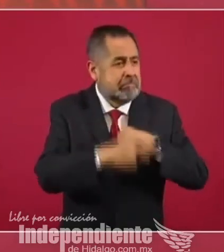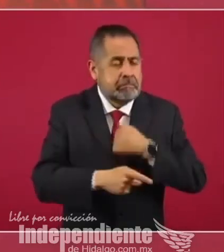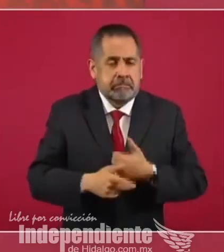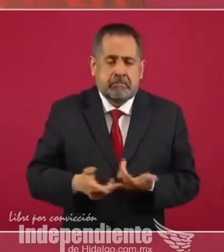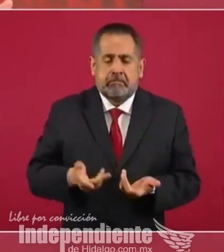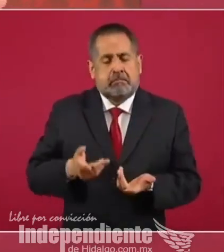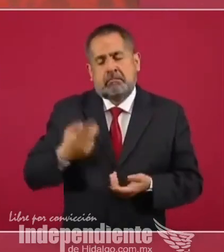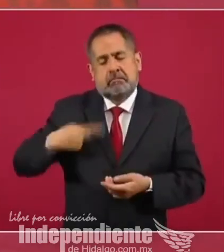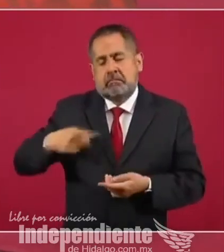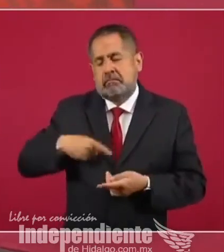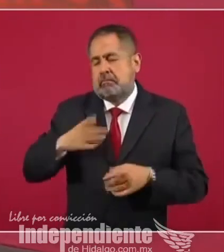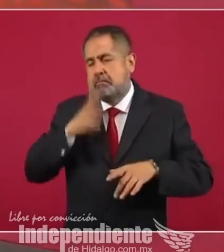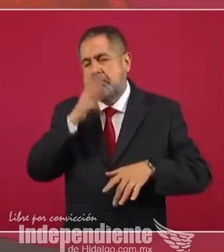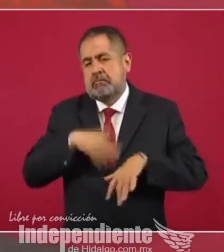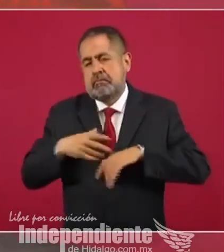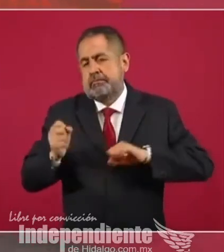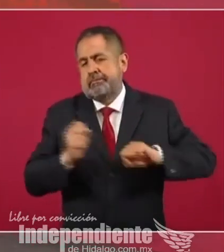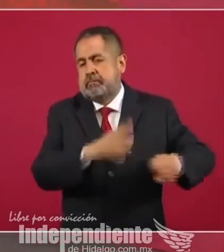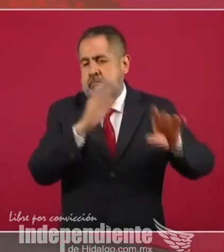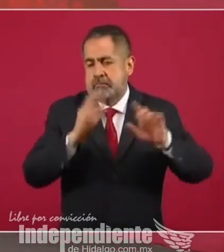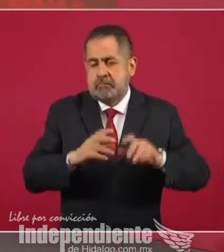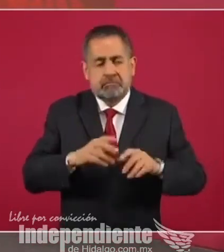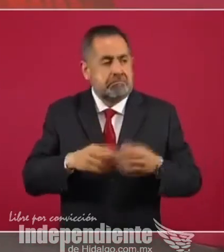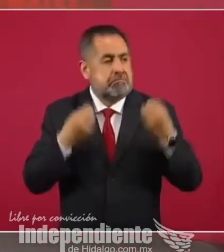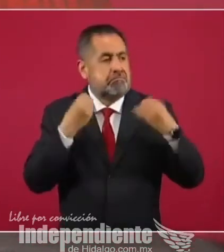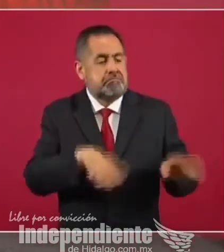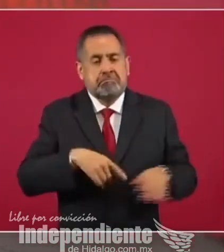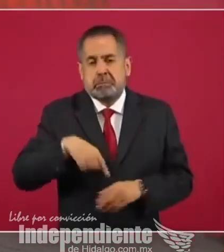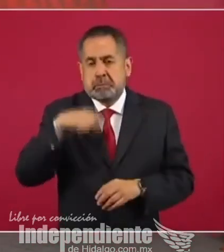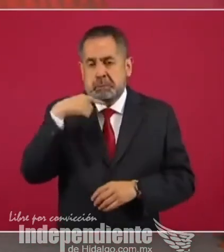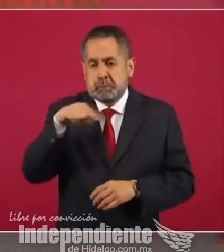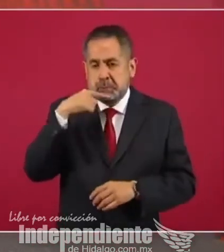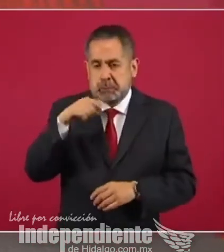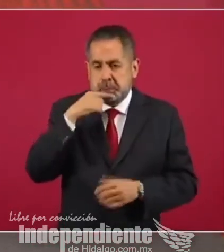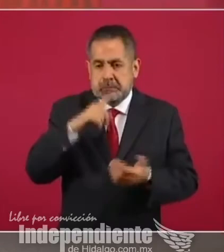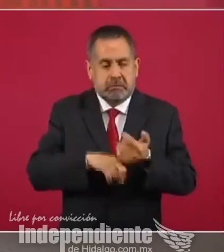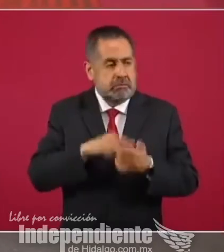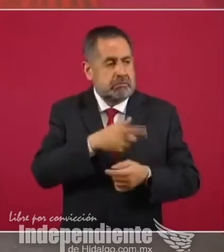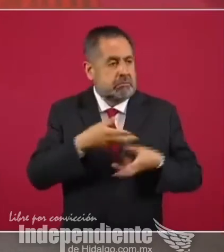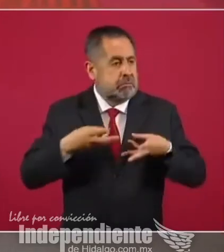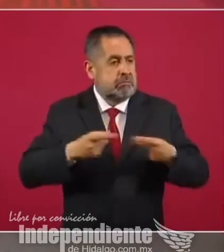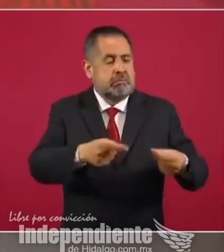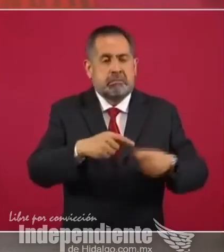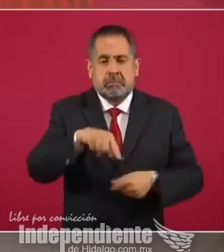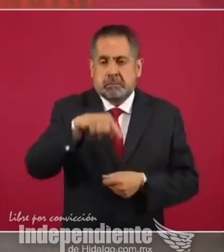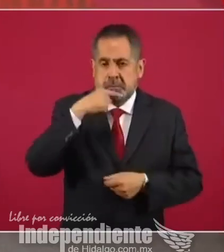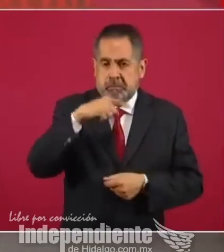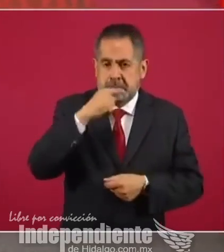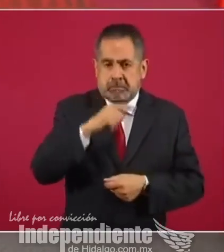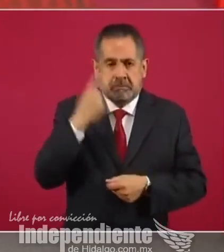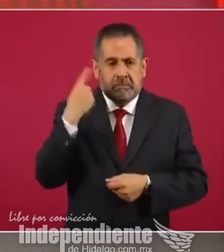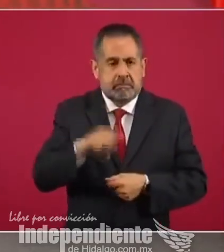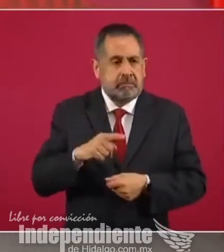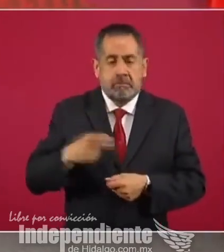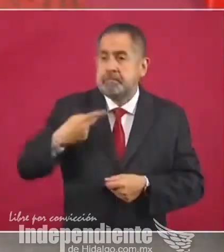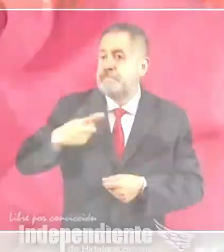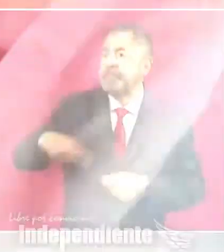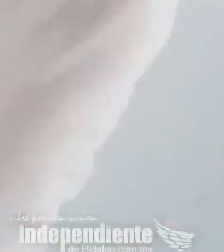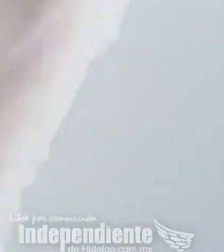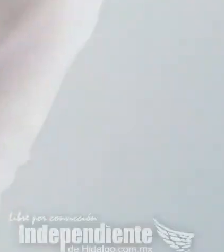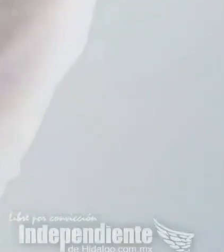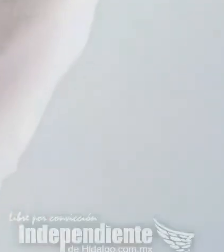pues ya se perdió ese recurso, dinero del pueblo.